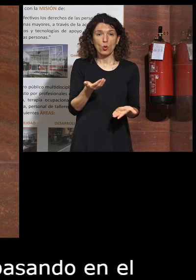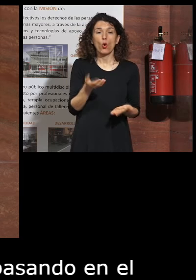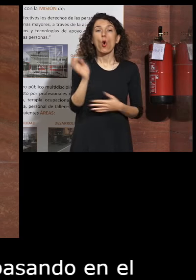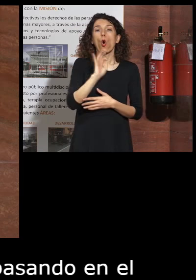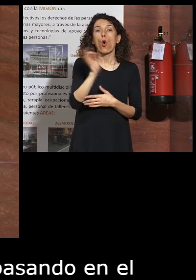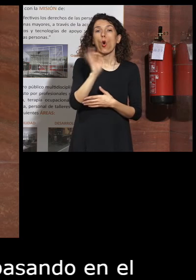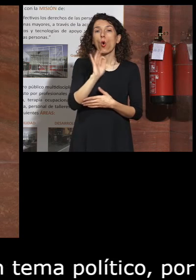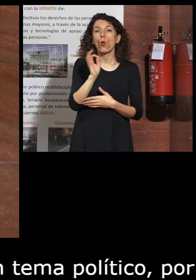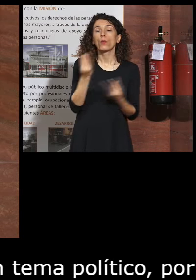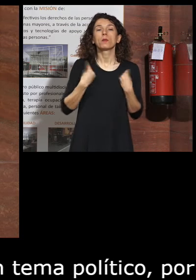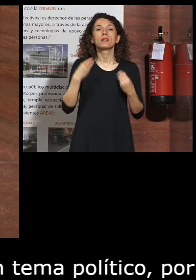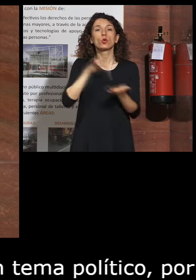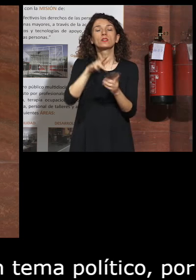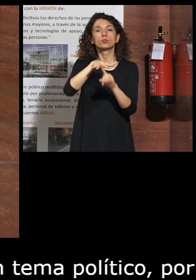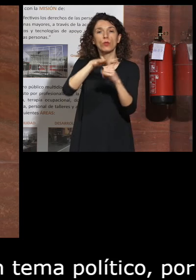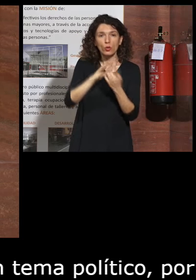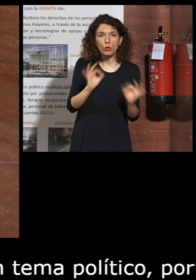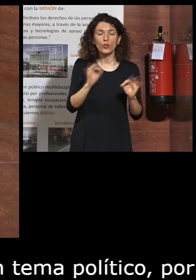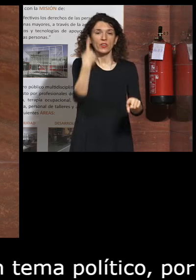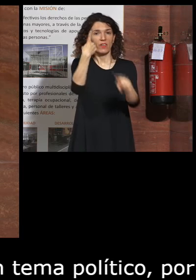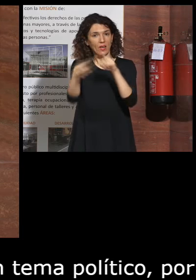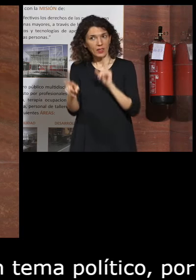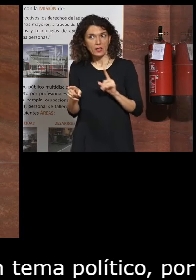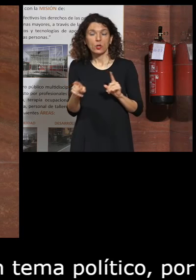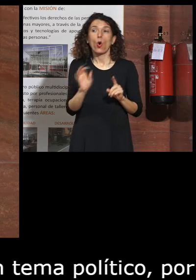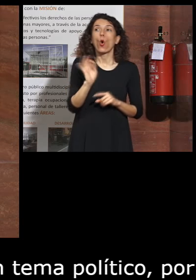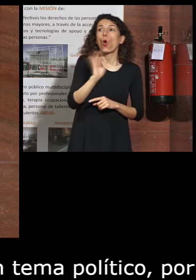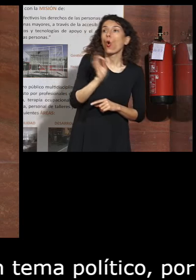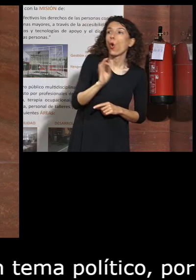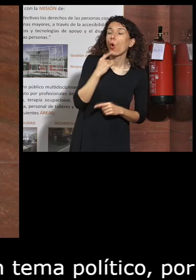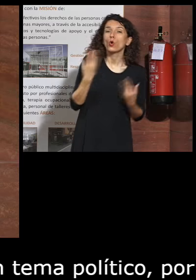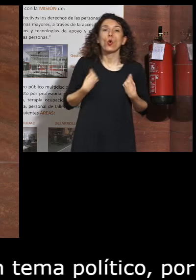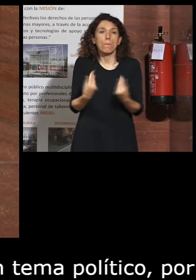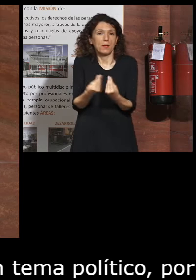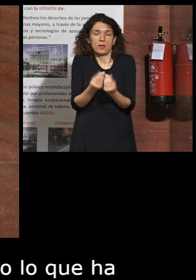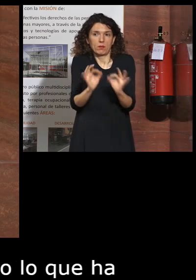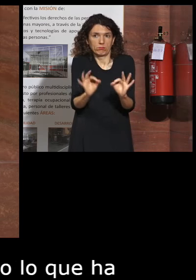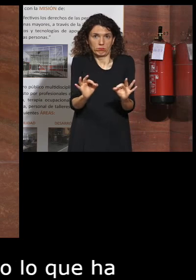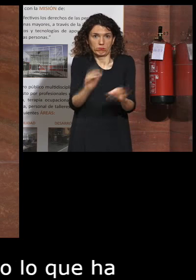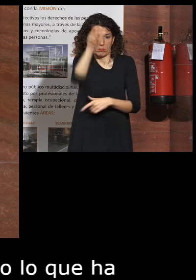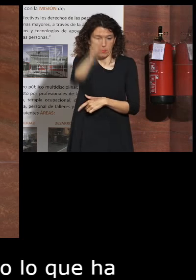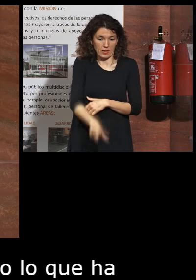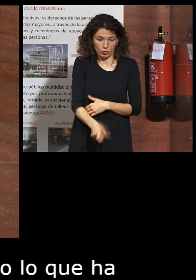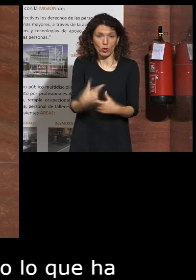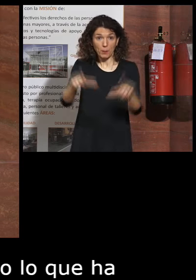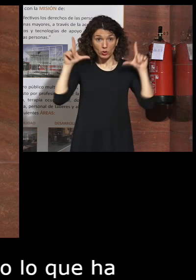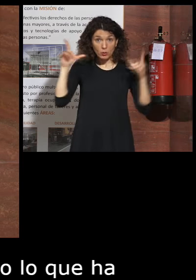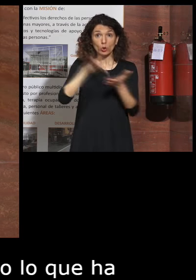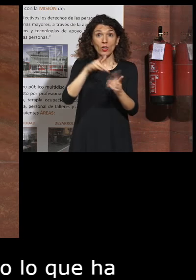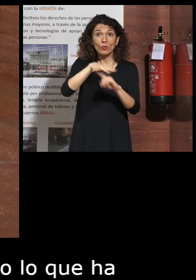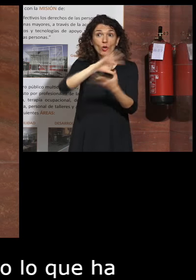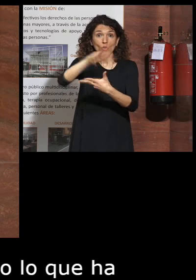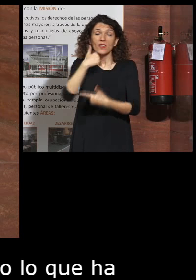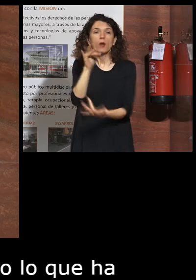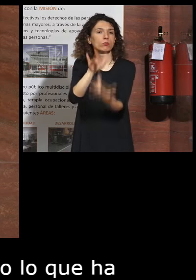o vivir situaciones diferentes y convivirlo insisto con las personas que son protagonistas de ese hecho